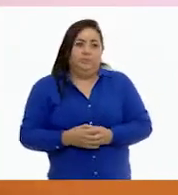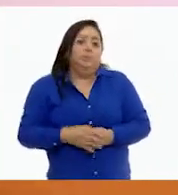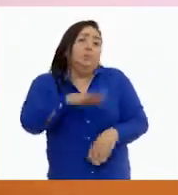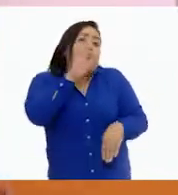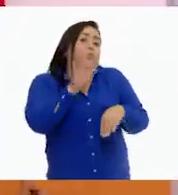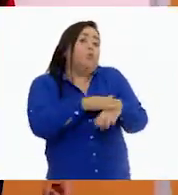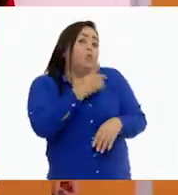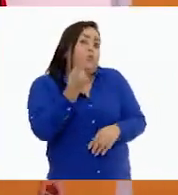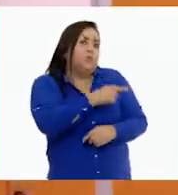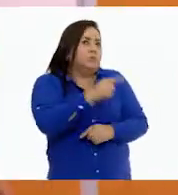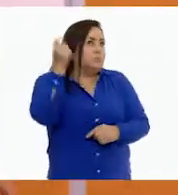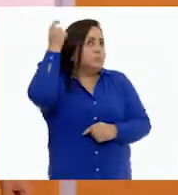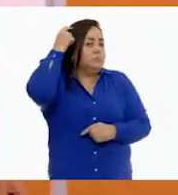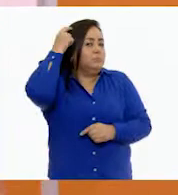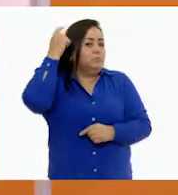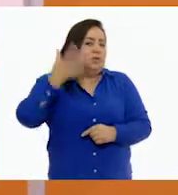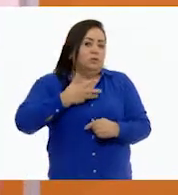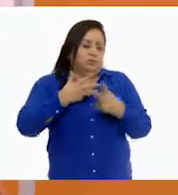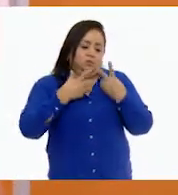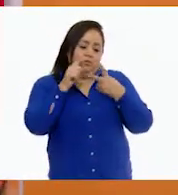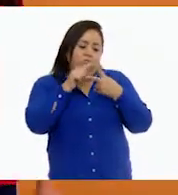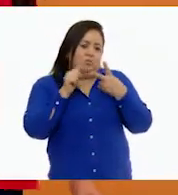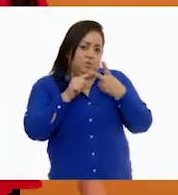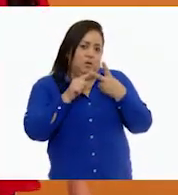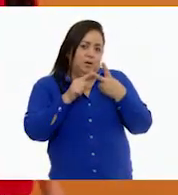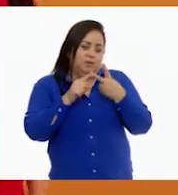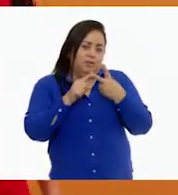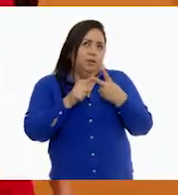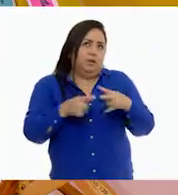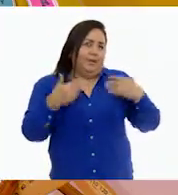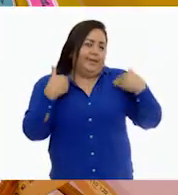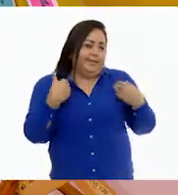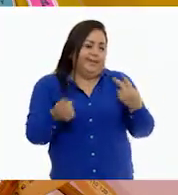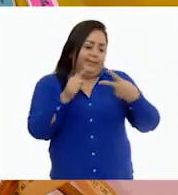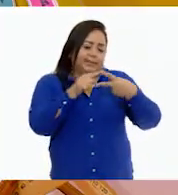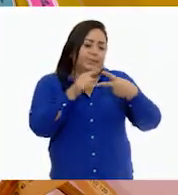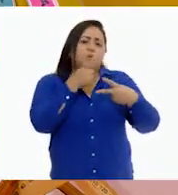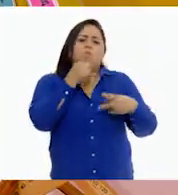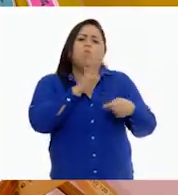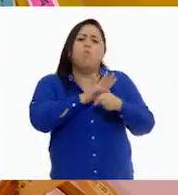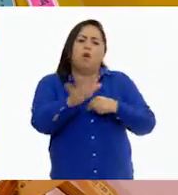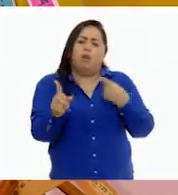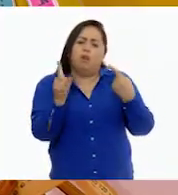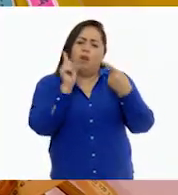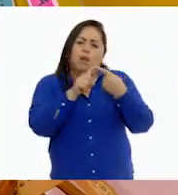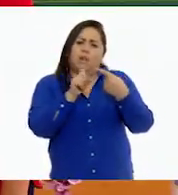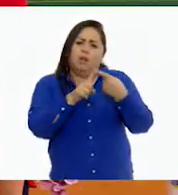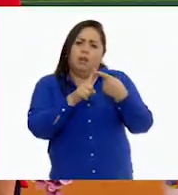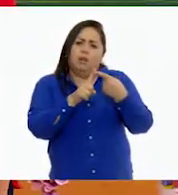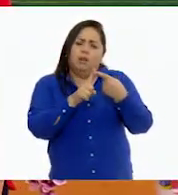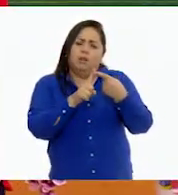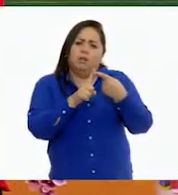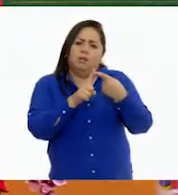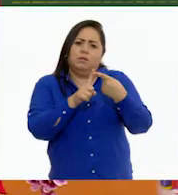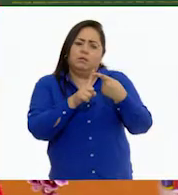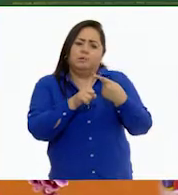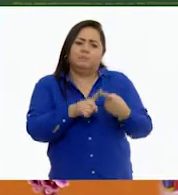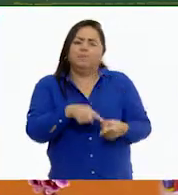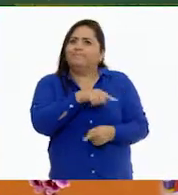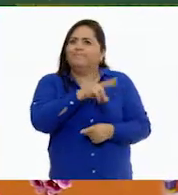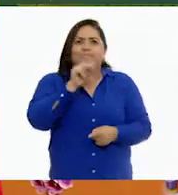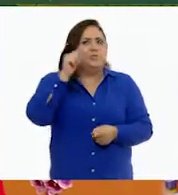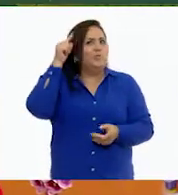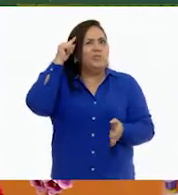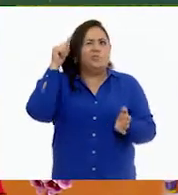Porque él en su cabeza tenía dos ideas muy claras. Ajá. La primera de ellas era que no